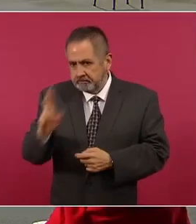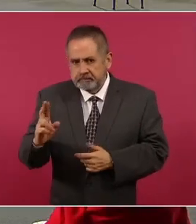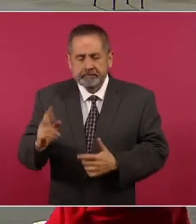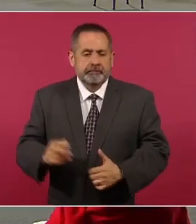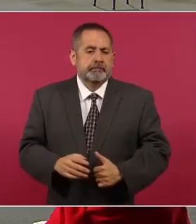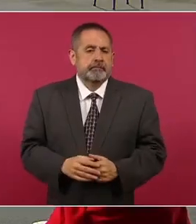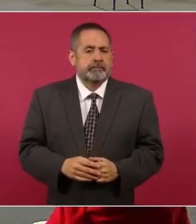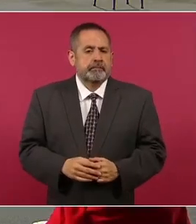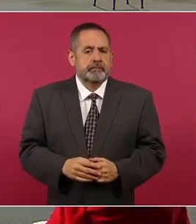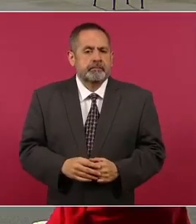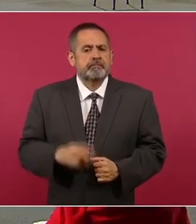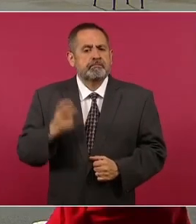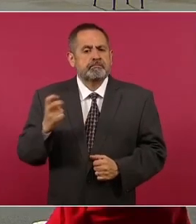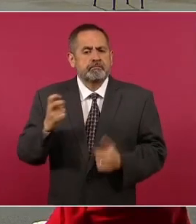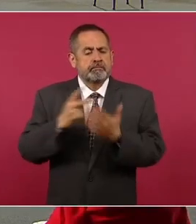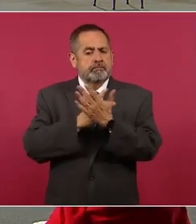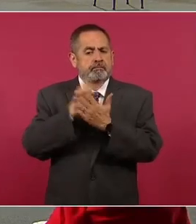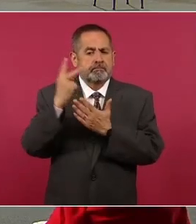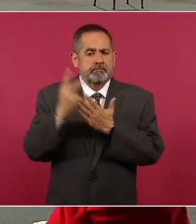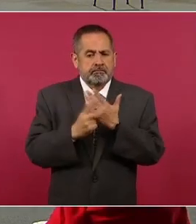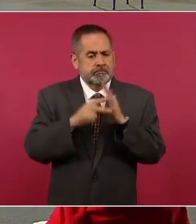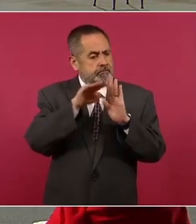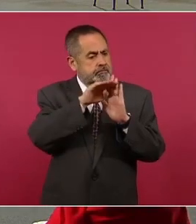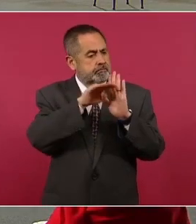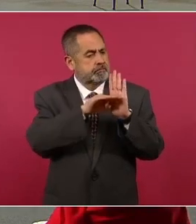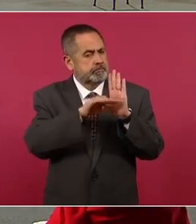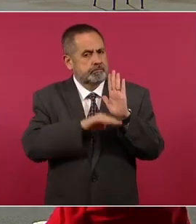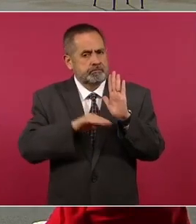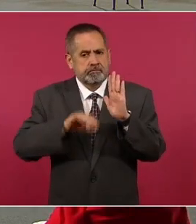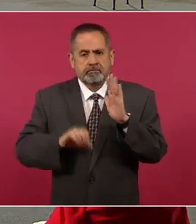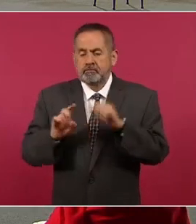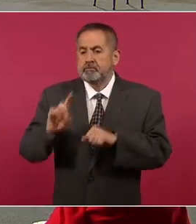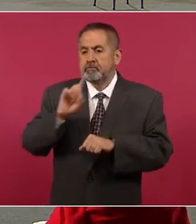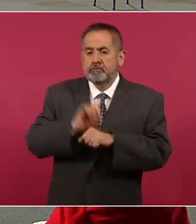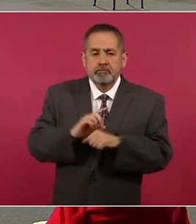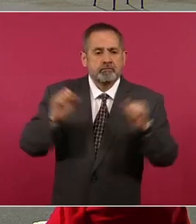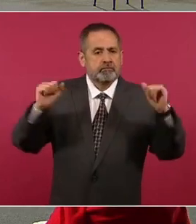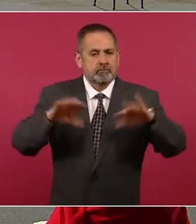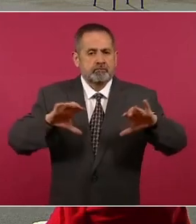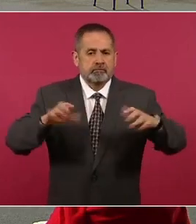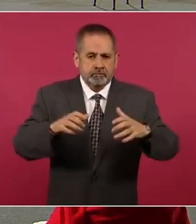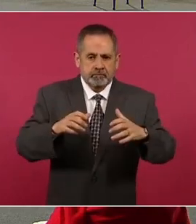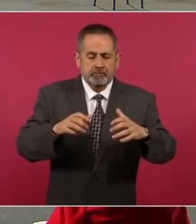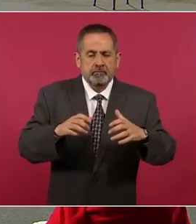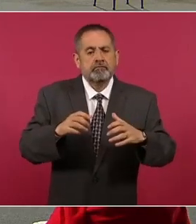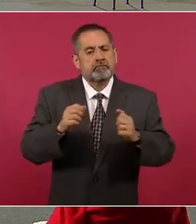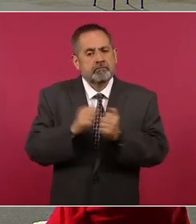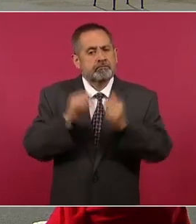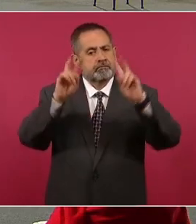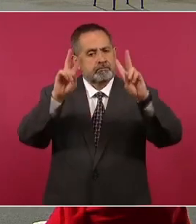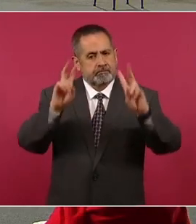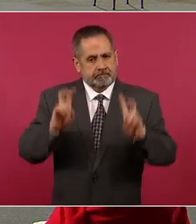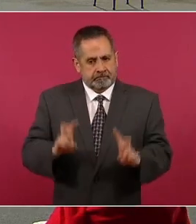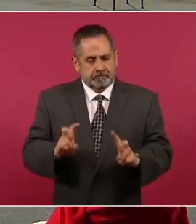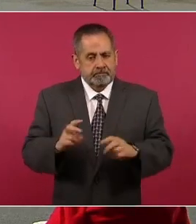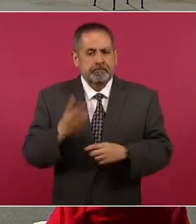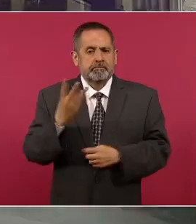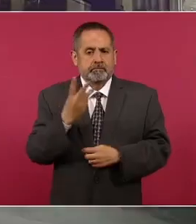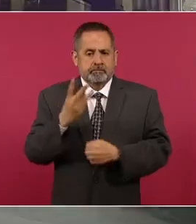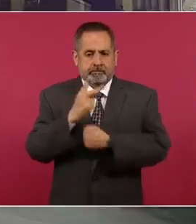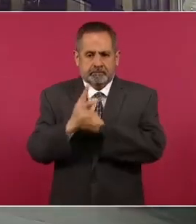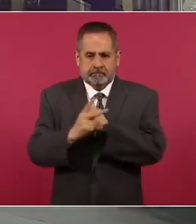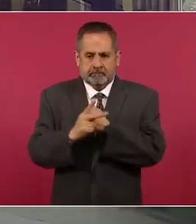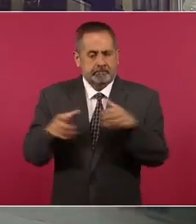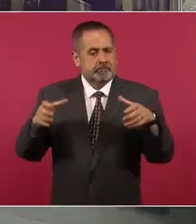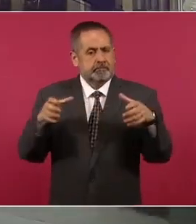Este es el programa, señor presidente, que tenemos hasta el día de hoy, de la cumbre y los principales temas que se van a tocar. Muchas gracias.